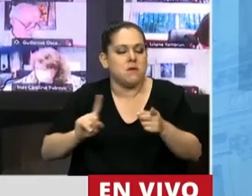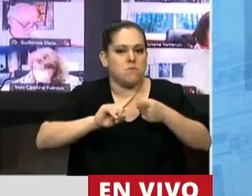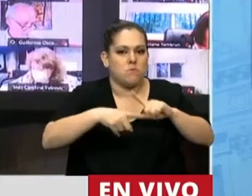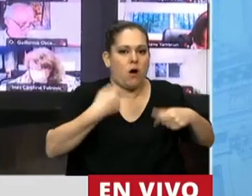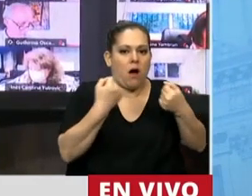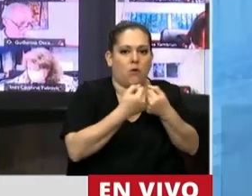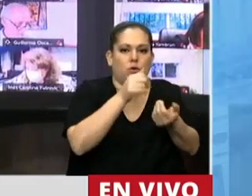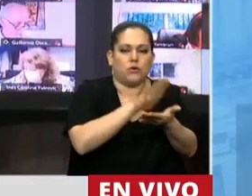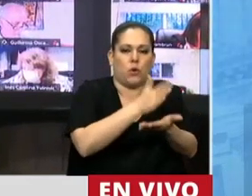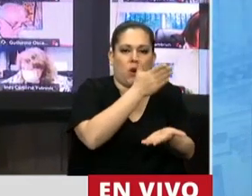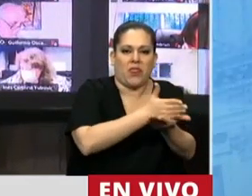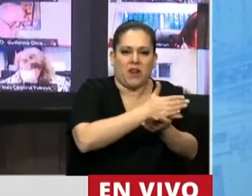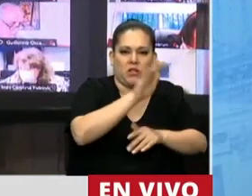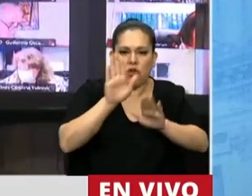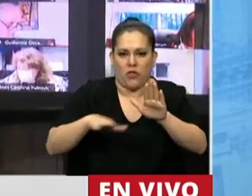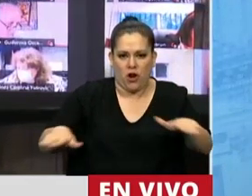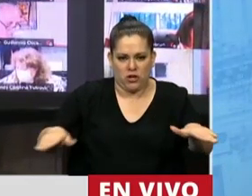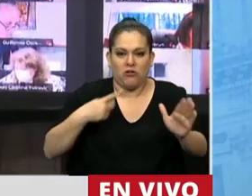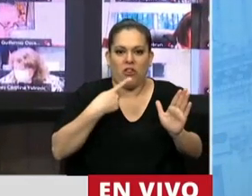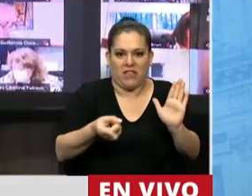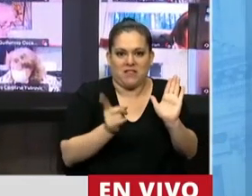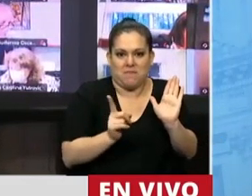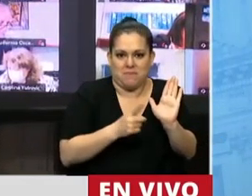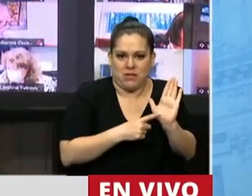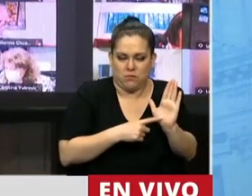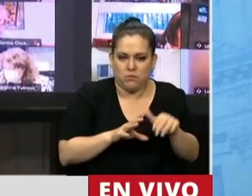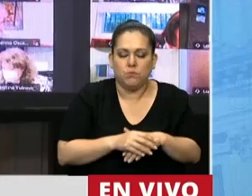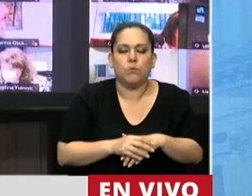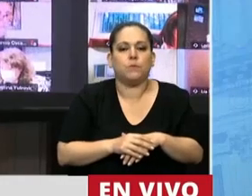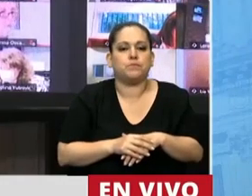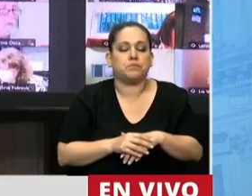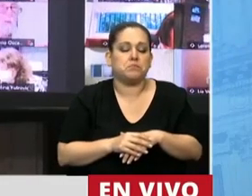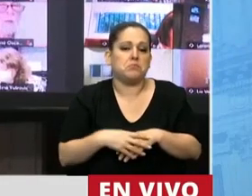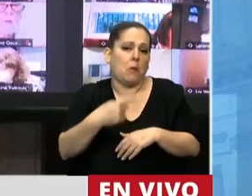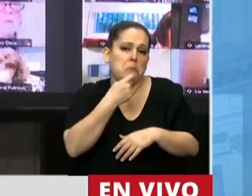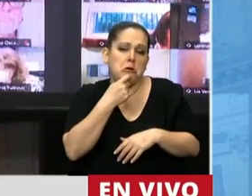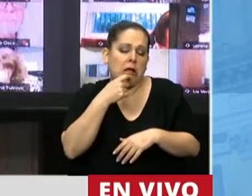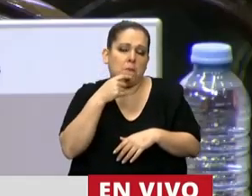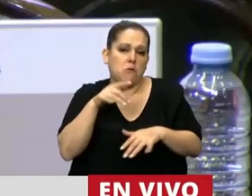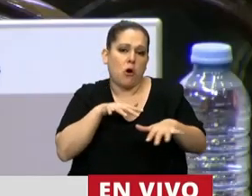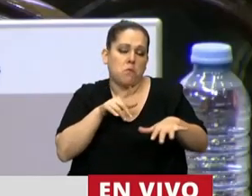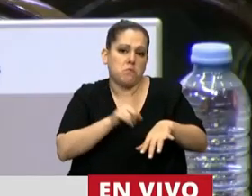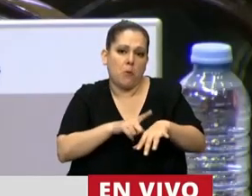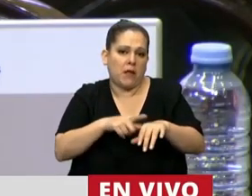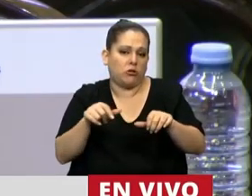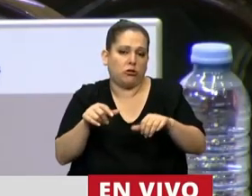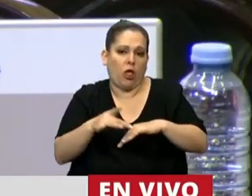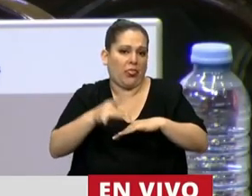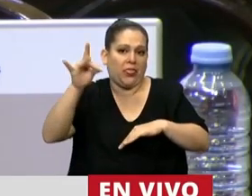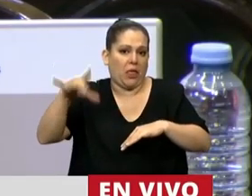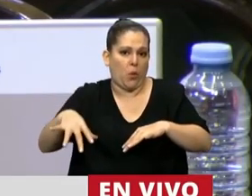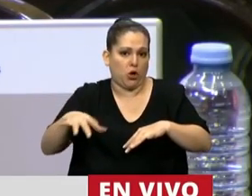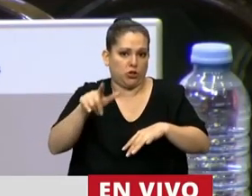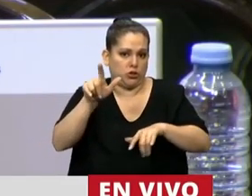Niño. Hasta hoy, cuando hay un divorcio, la ley impide la